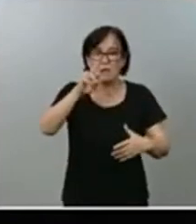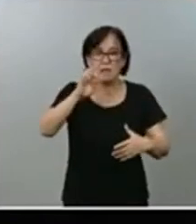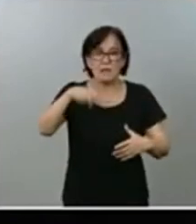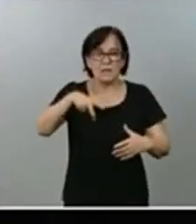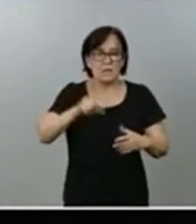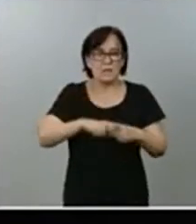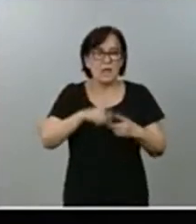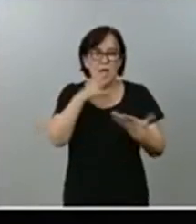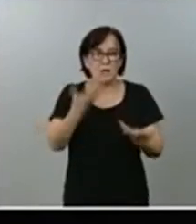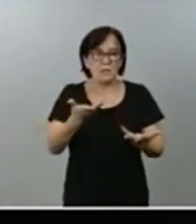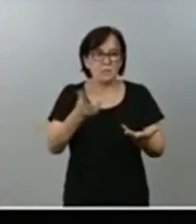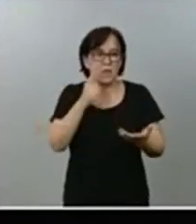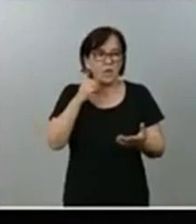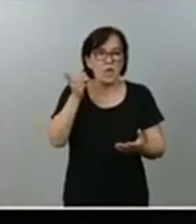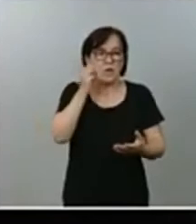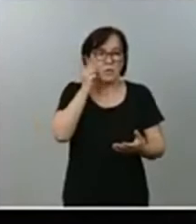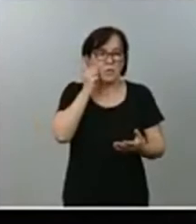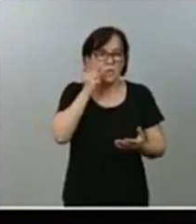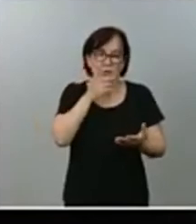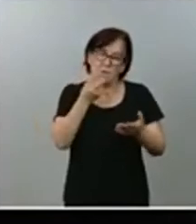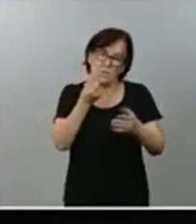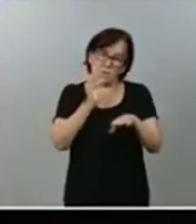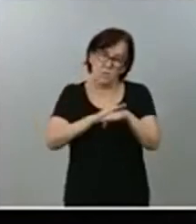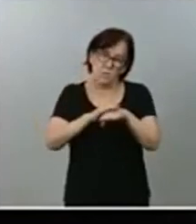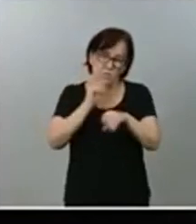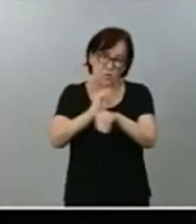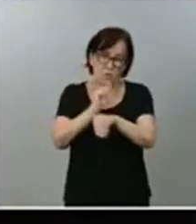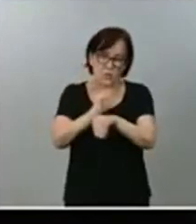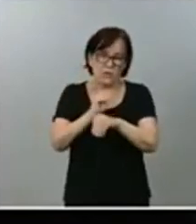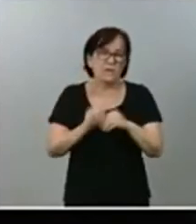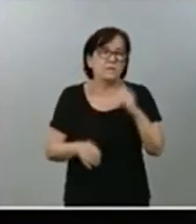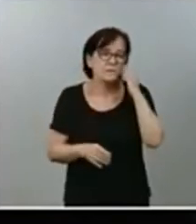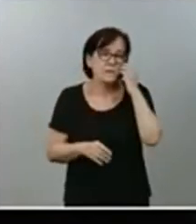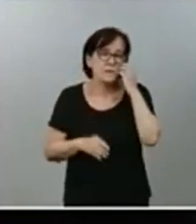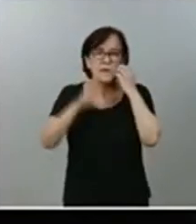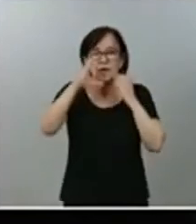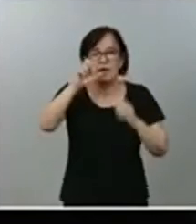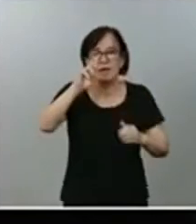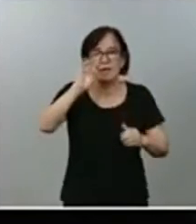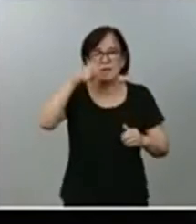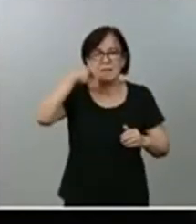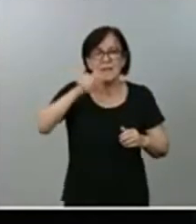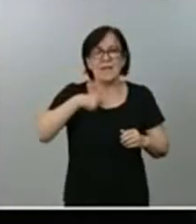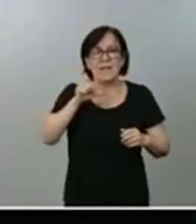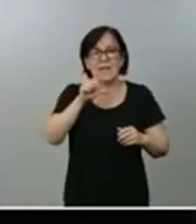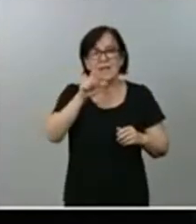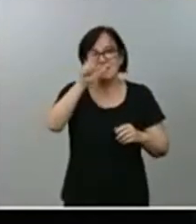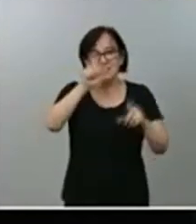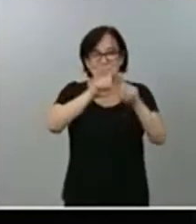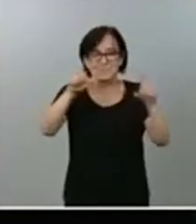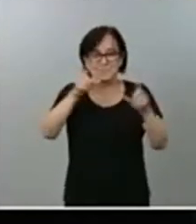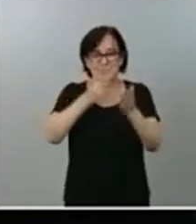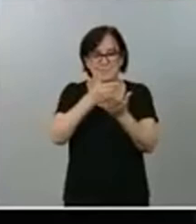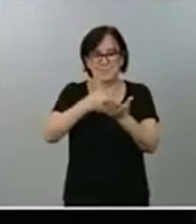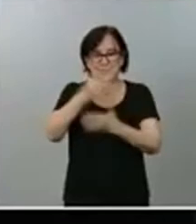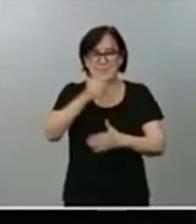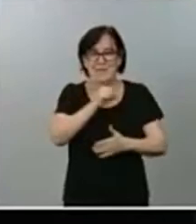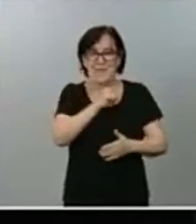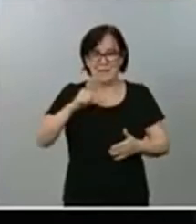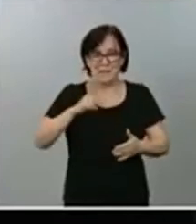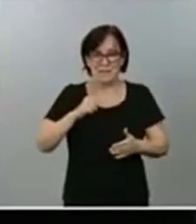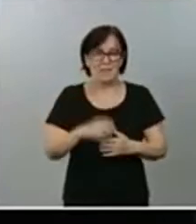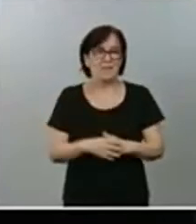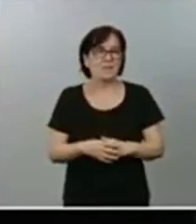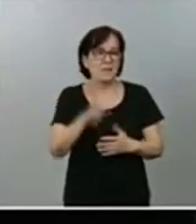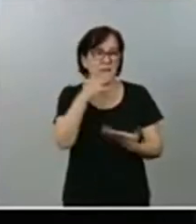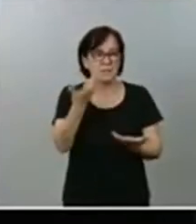te ha sonado antes el teléfono. Vamos a tener un poquillo de cuidado. Cristina de la Ode, el independiente. ¿Qué tal? Buenas tardes. Primero, el ministro Illa quería saber por qué no se